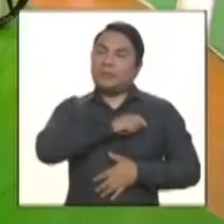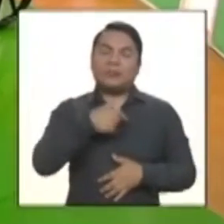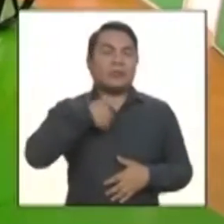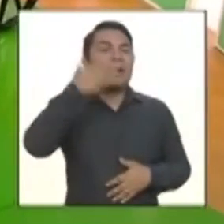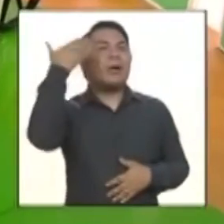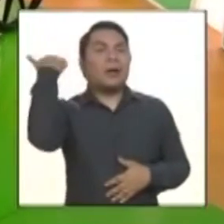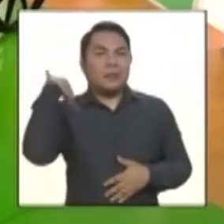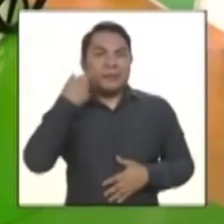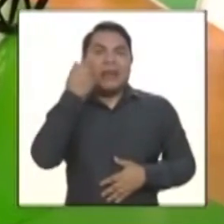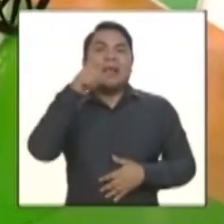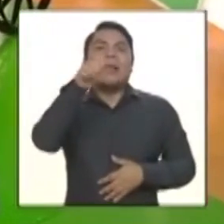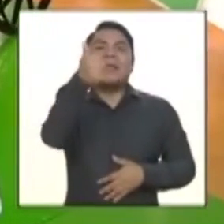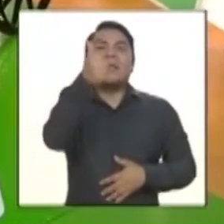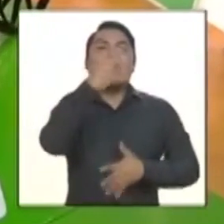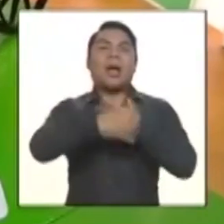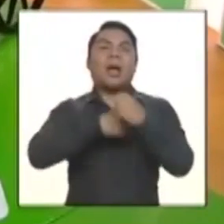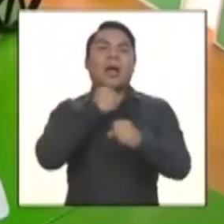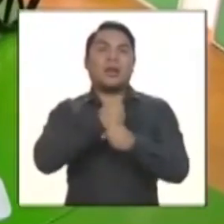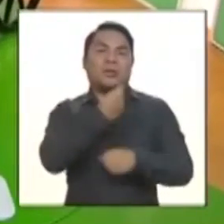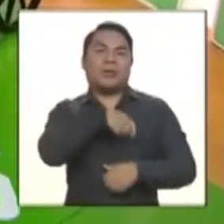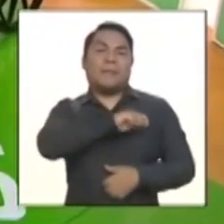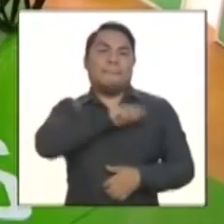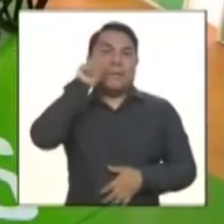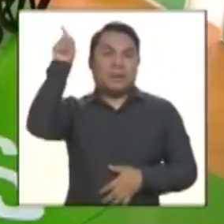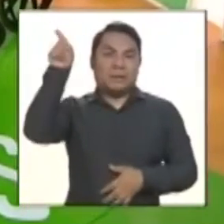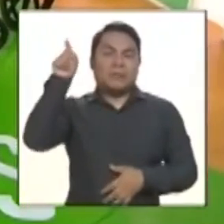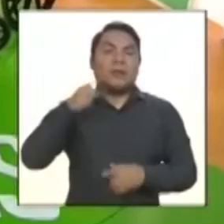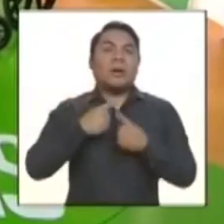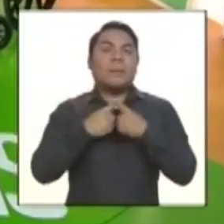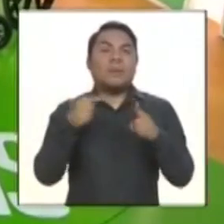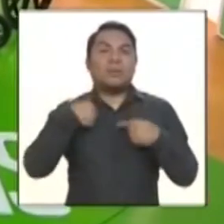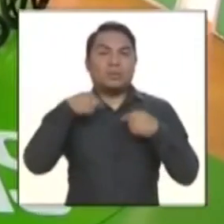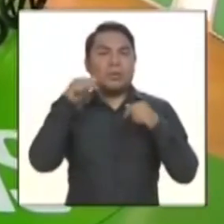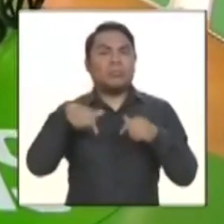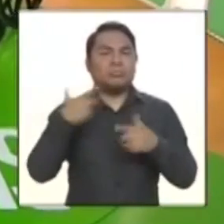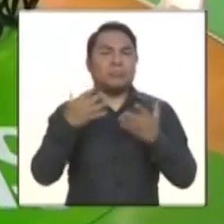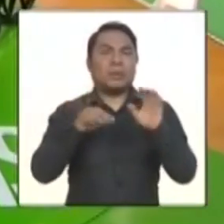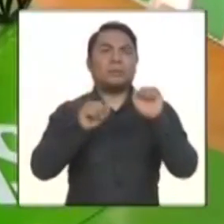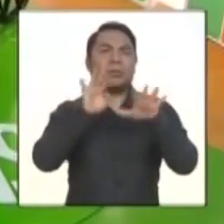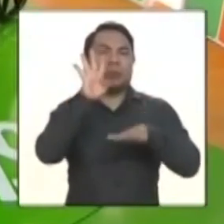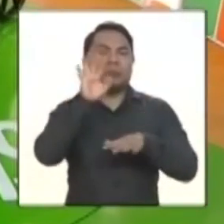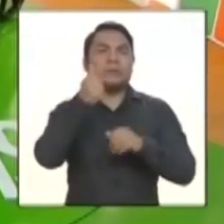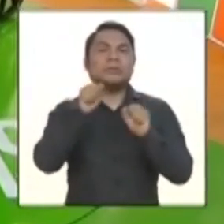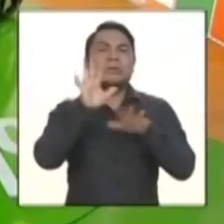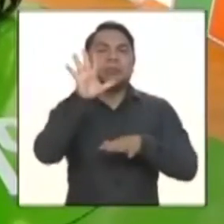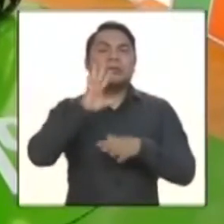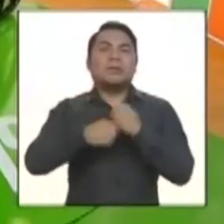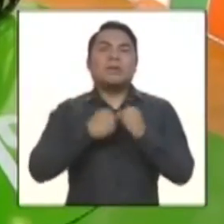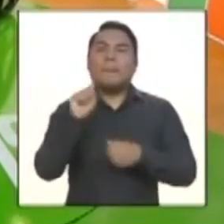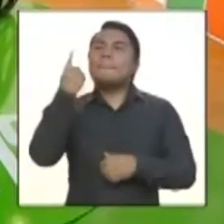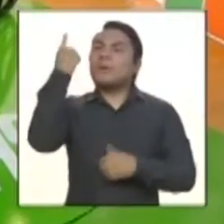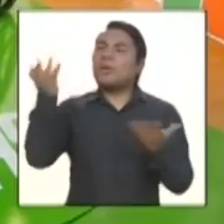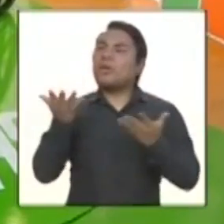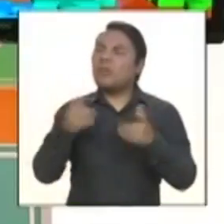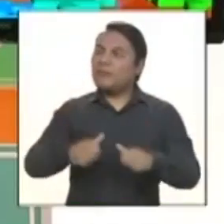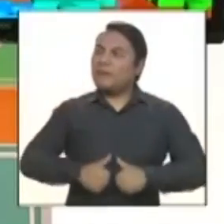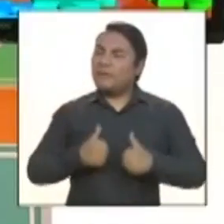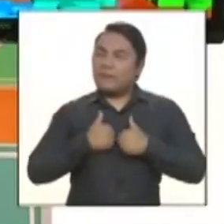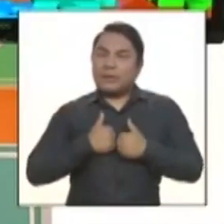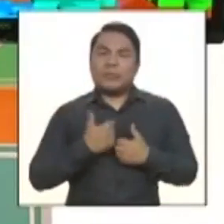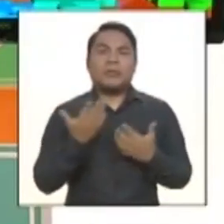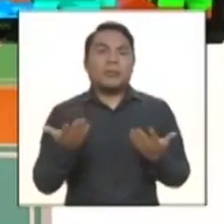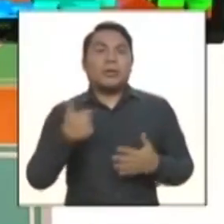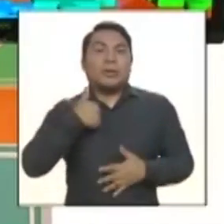años que vivo en España, pero yo emigré hace catorce, catorce, quince años, exactamente. ¿Ya dónde emigraste primero? Eh, fui a